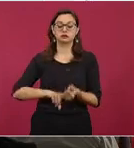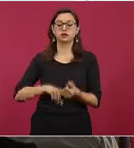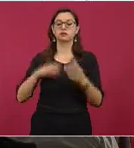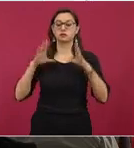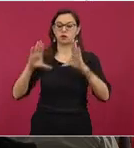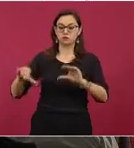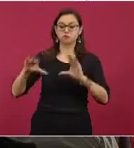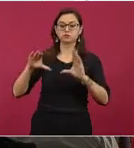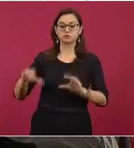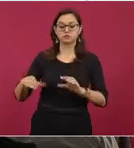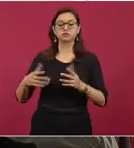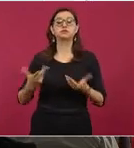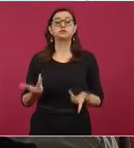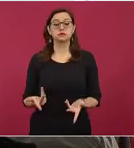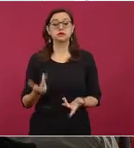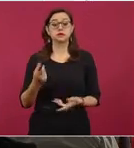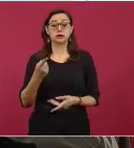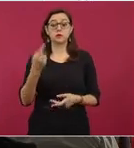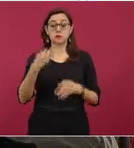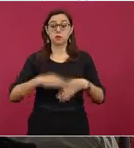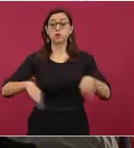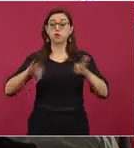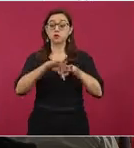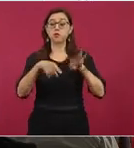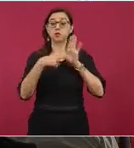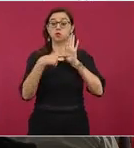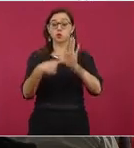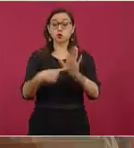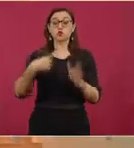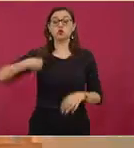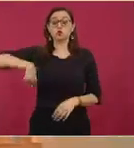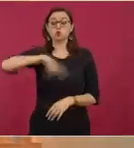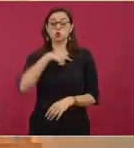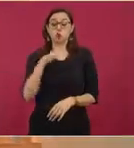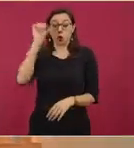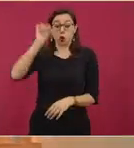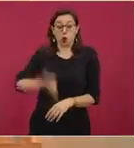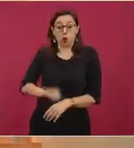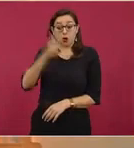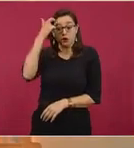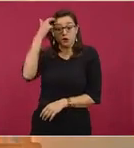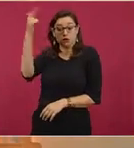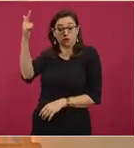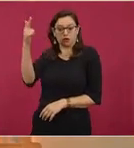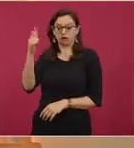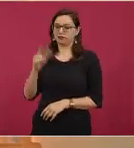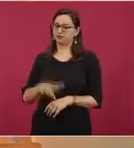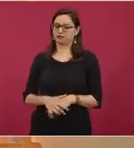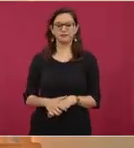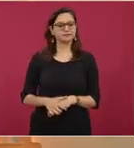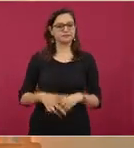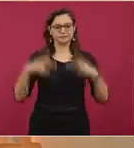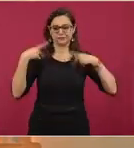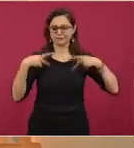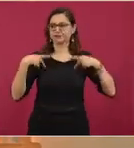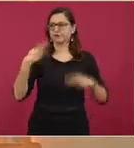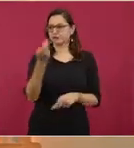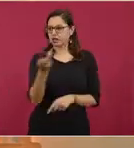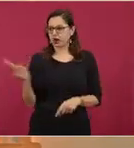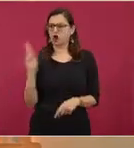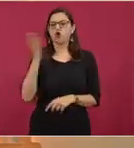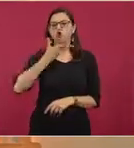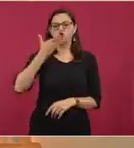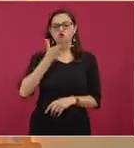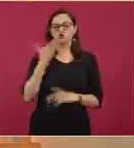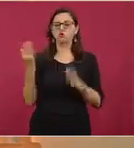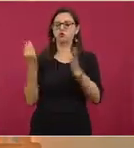Navales. Esto es para que vean que no estamos improvisados, sino que tenemos un personal altamente capacitado para